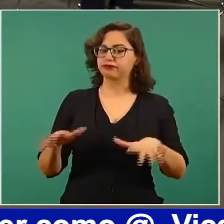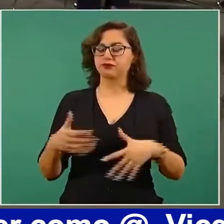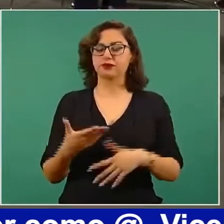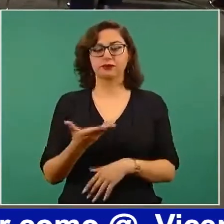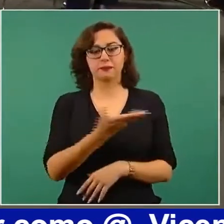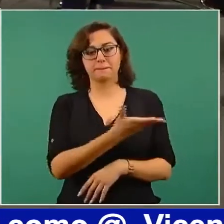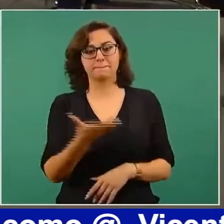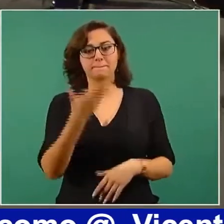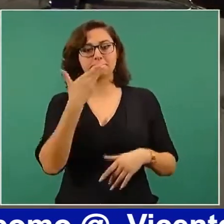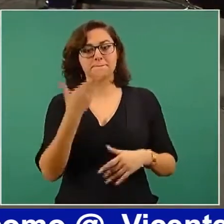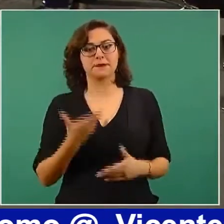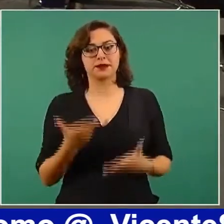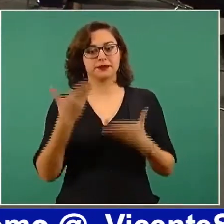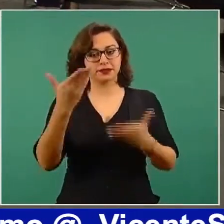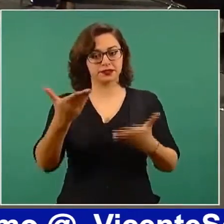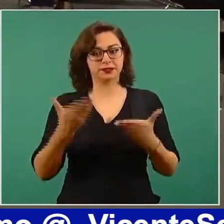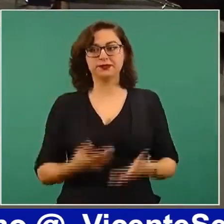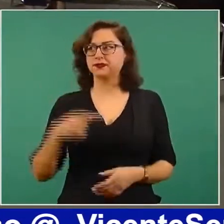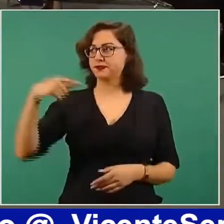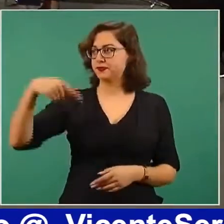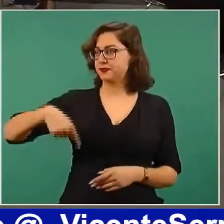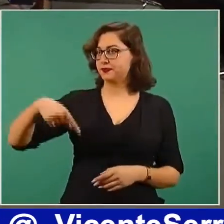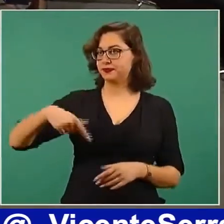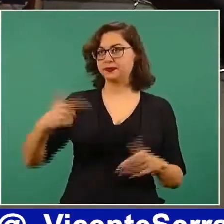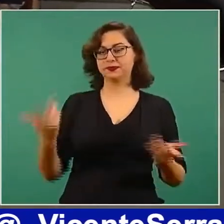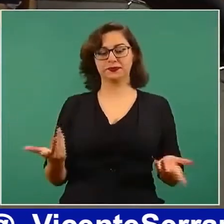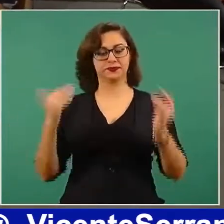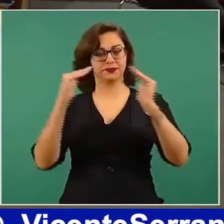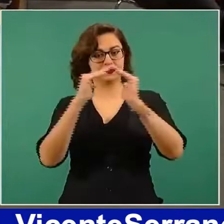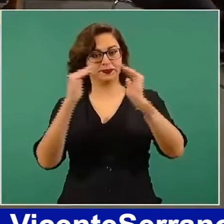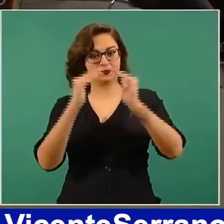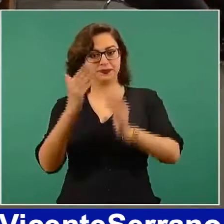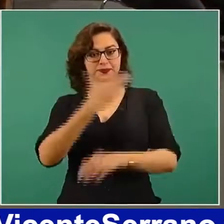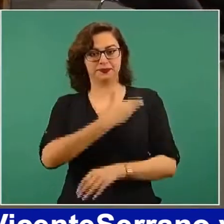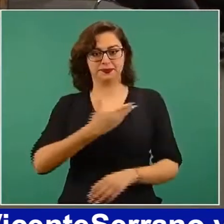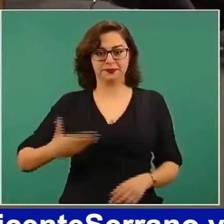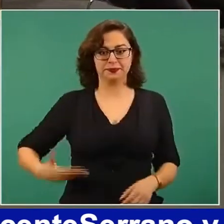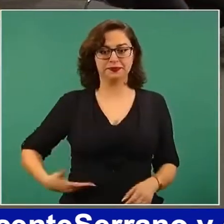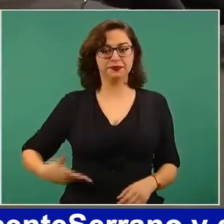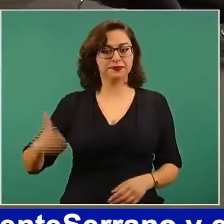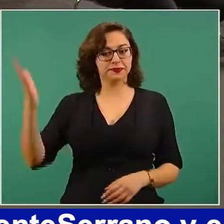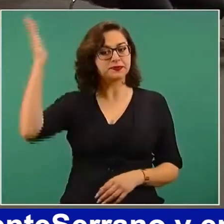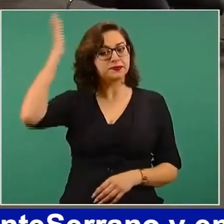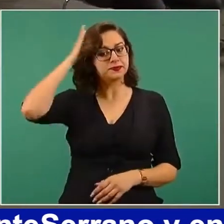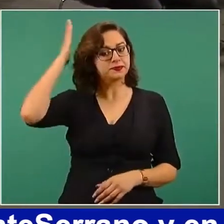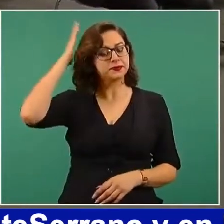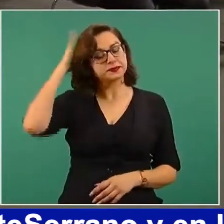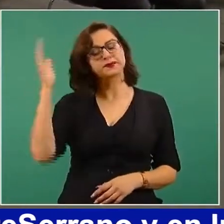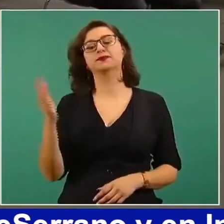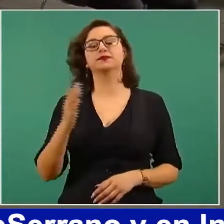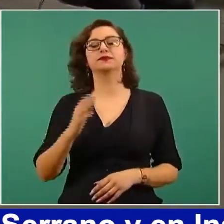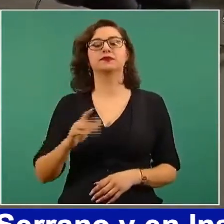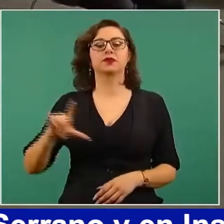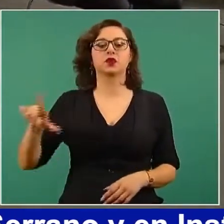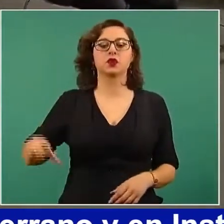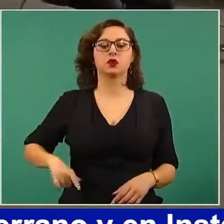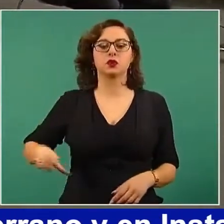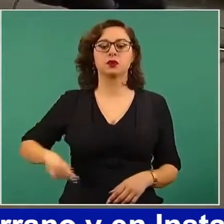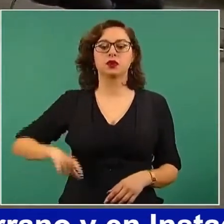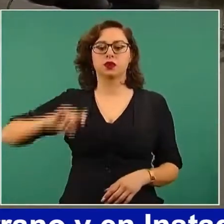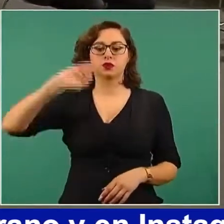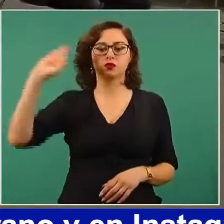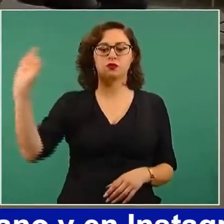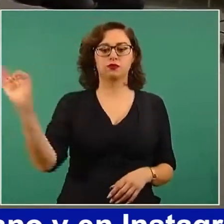bienvenidos aquí al Palacio Nacional, aquí donde está la sede del gobierno de la